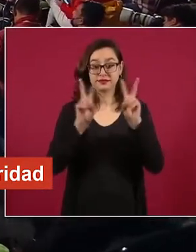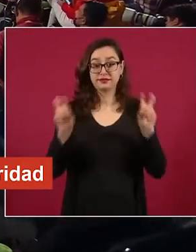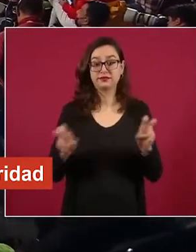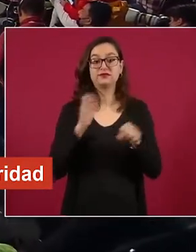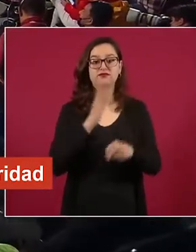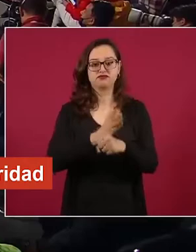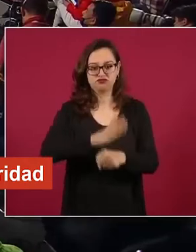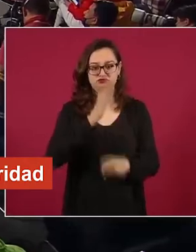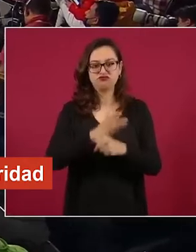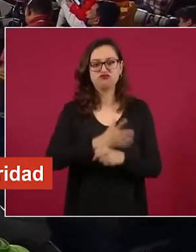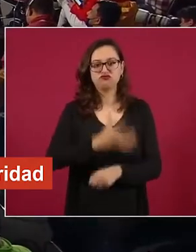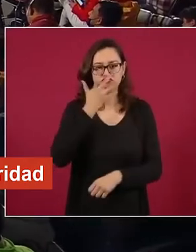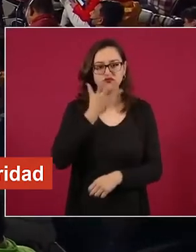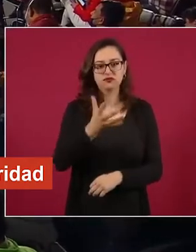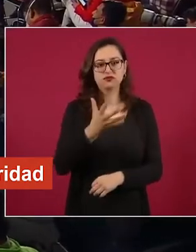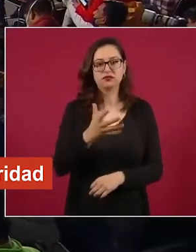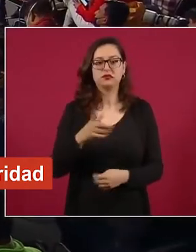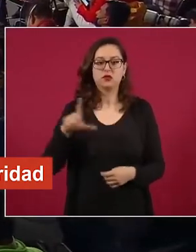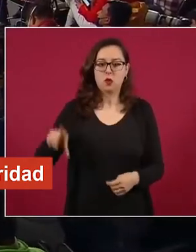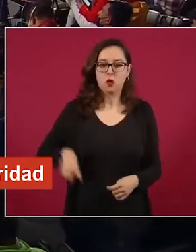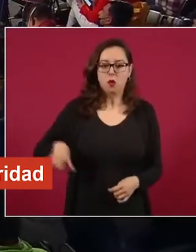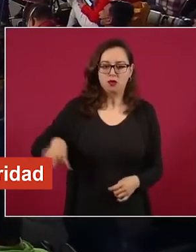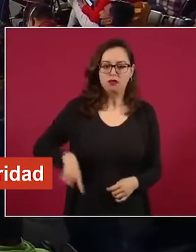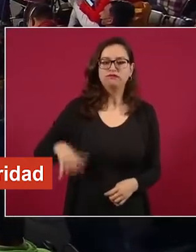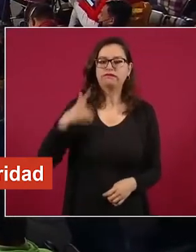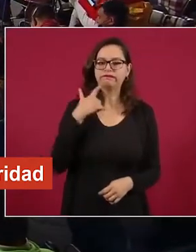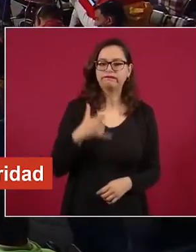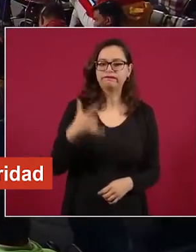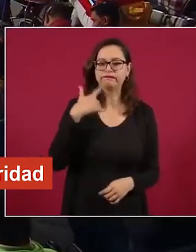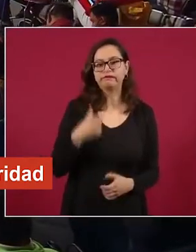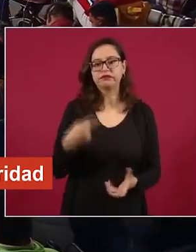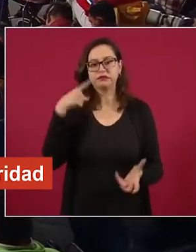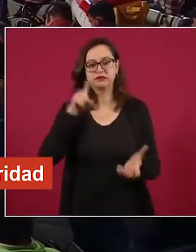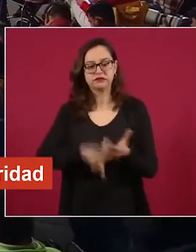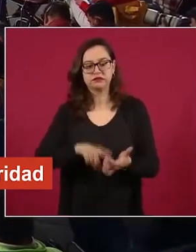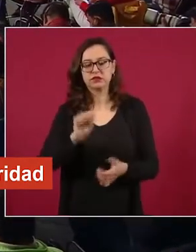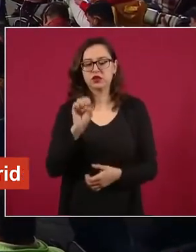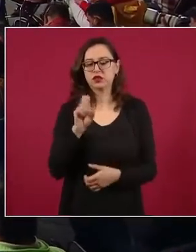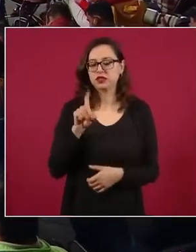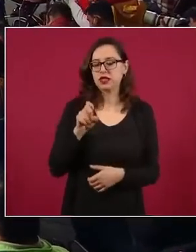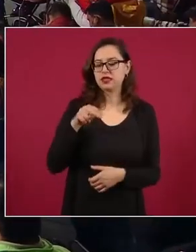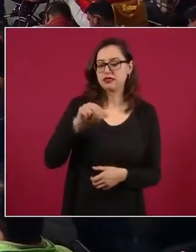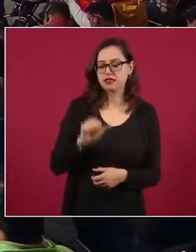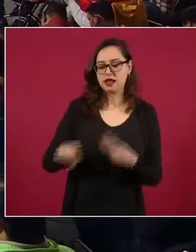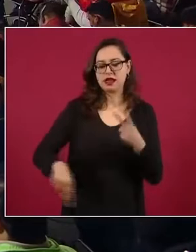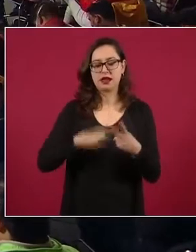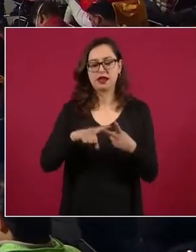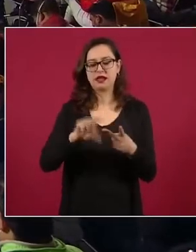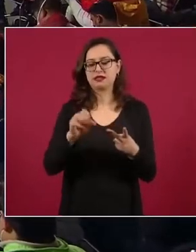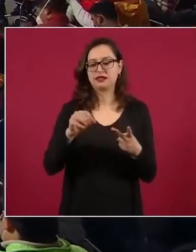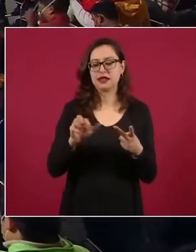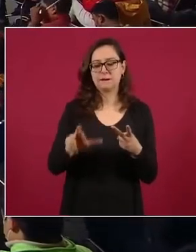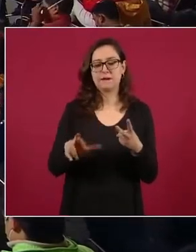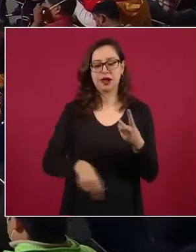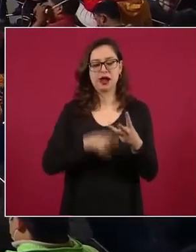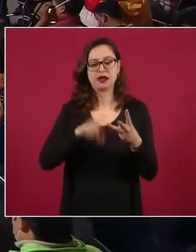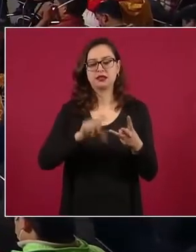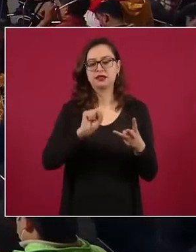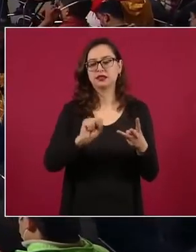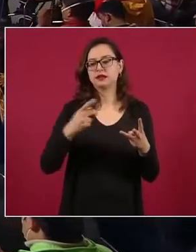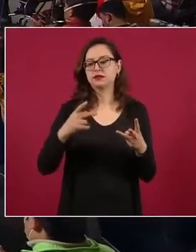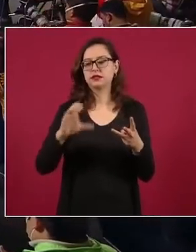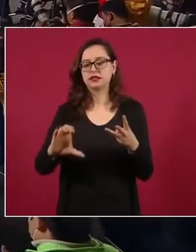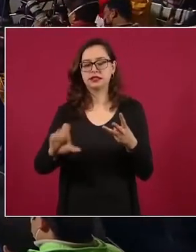que es un esfuerzo del Gobierno de México a través de la Secretaría de la Defensa Nacional, la Secretaría de la Marina, la Secretaría de Seguridad y